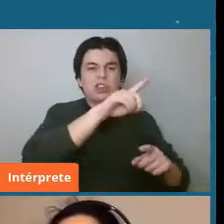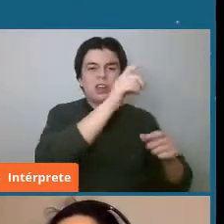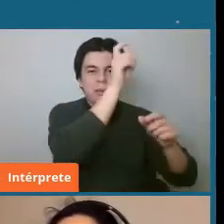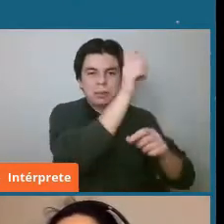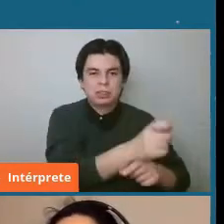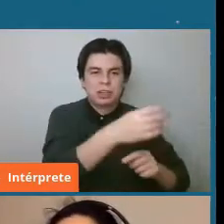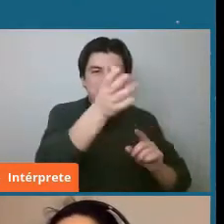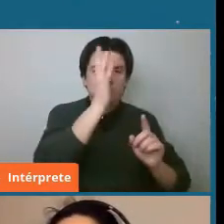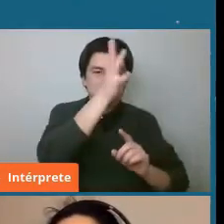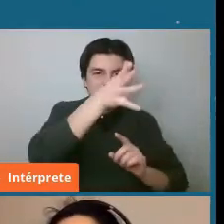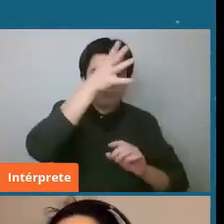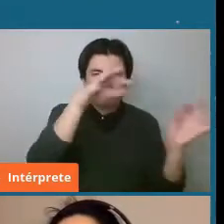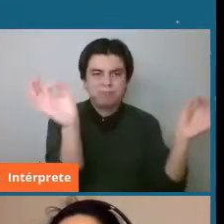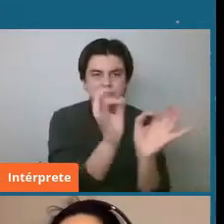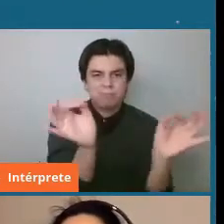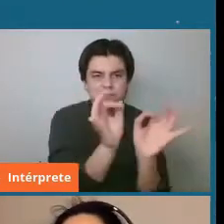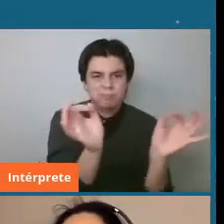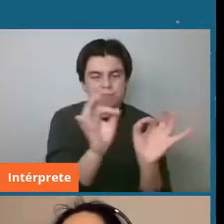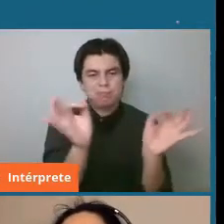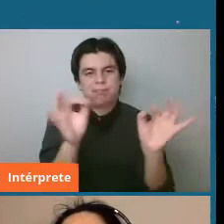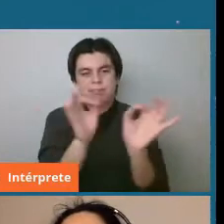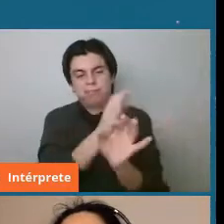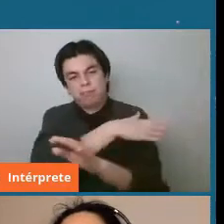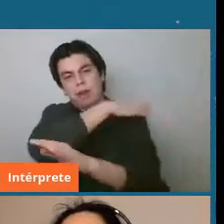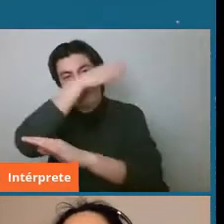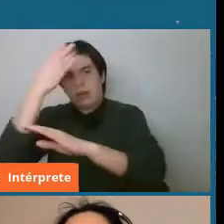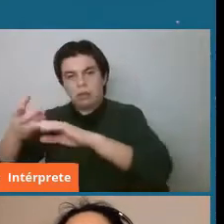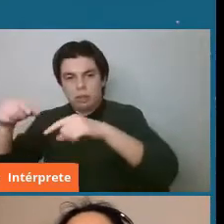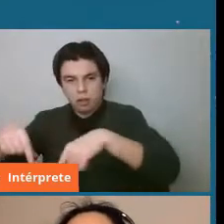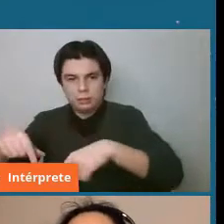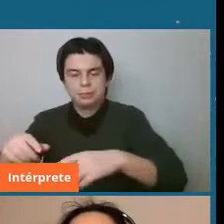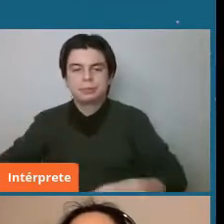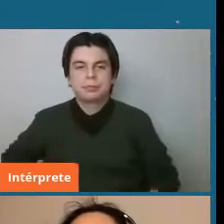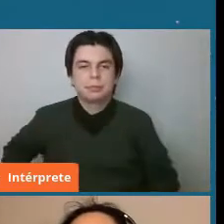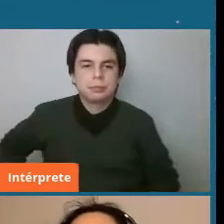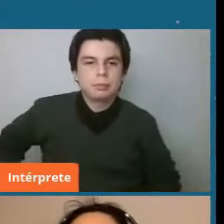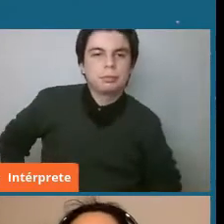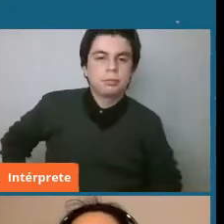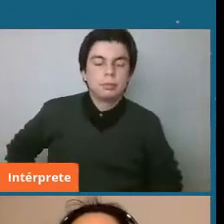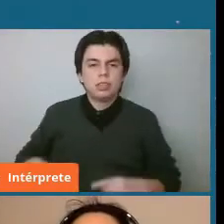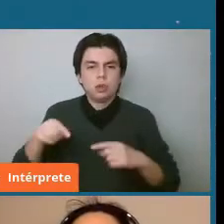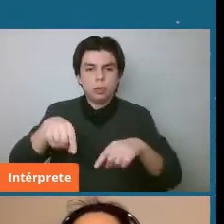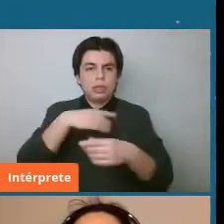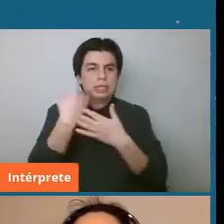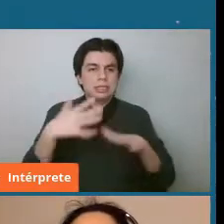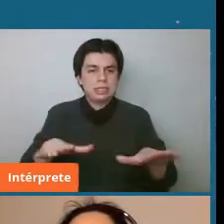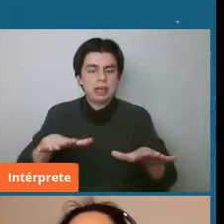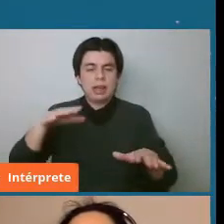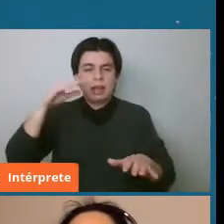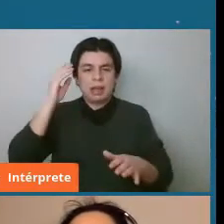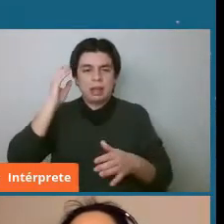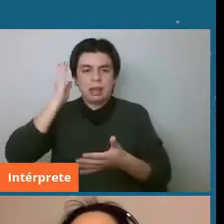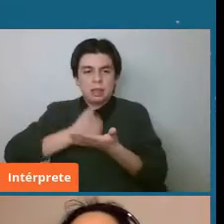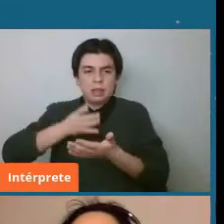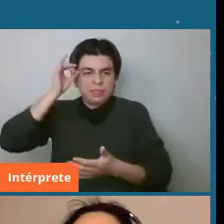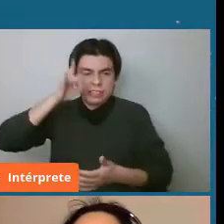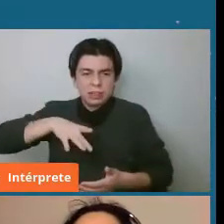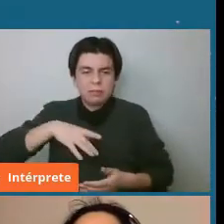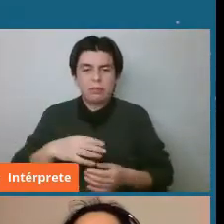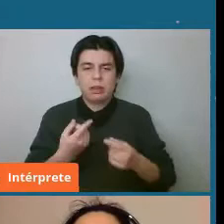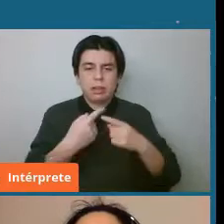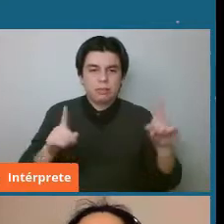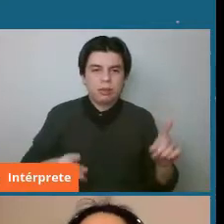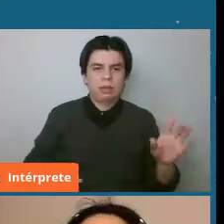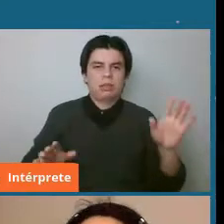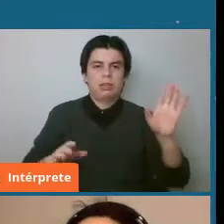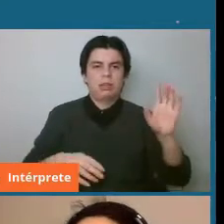estuvieron hablando hasta acá. Entonces, lo que ya deberían es saber la diferencia que existe entre